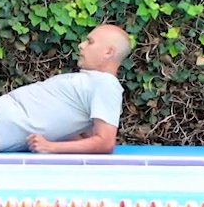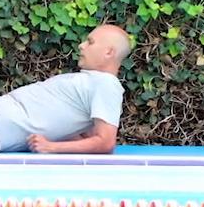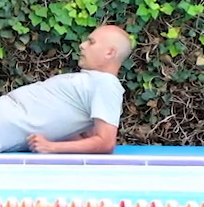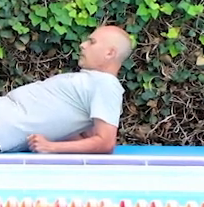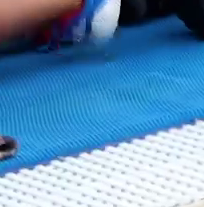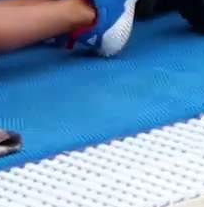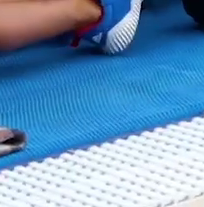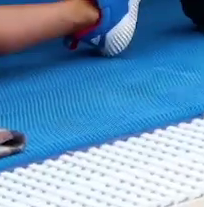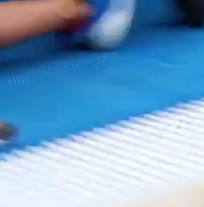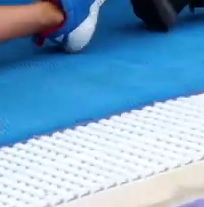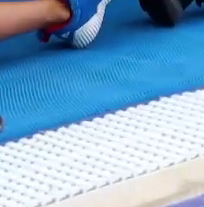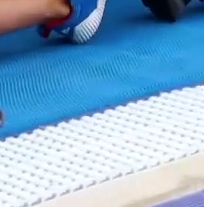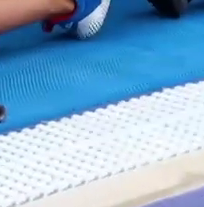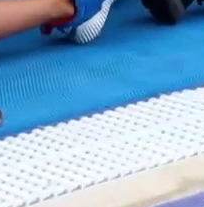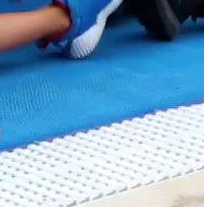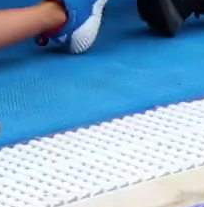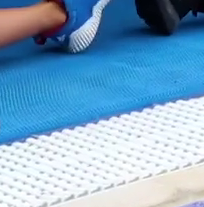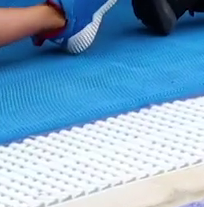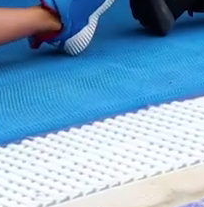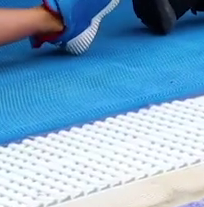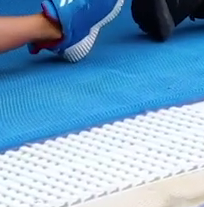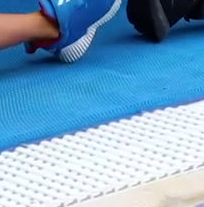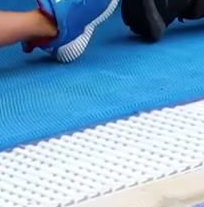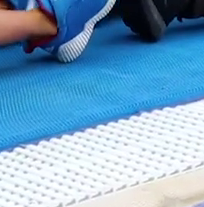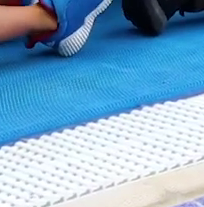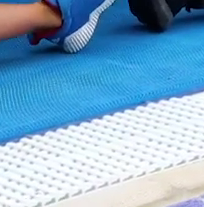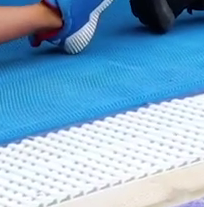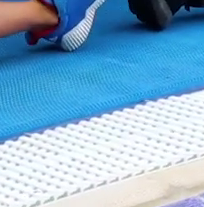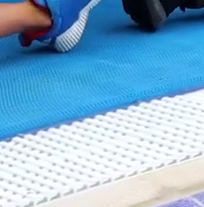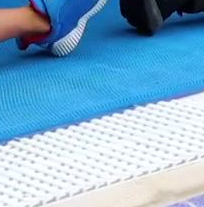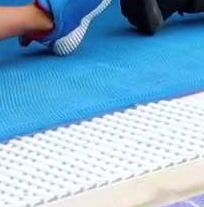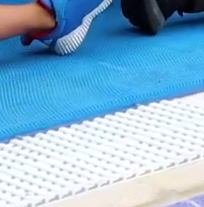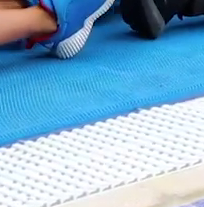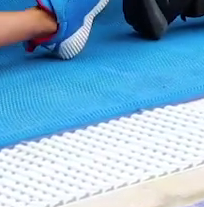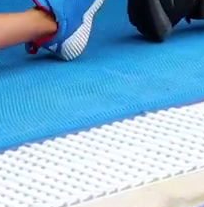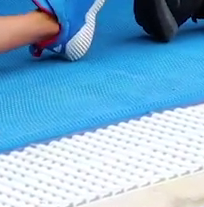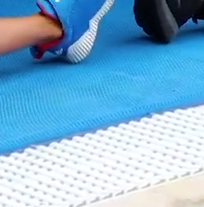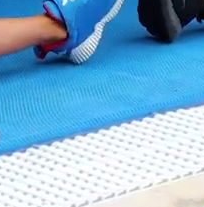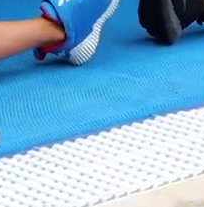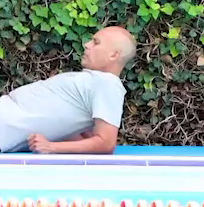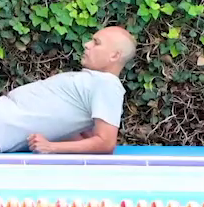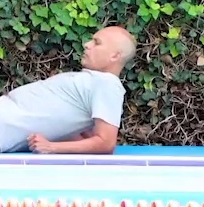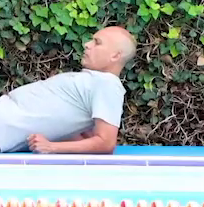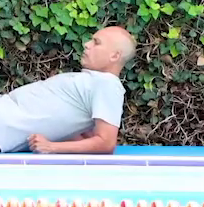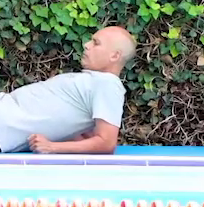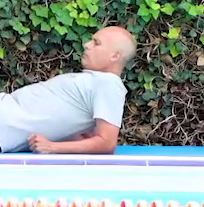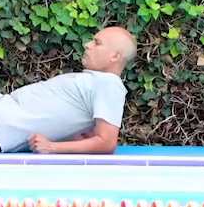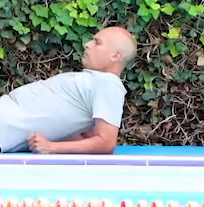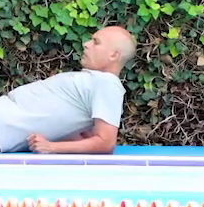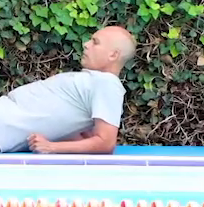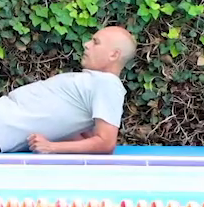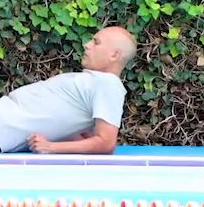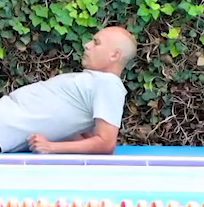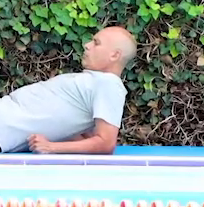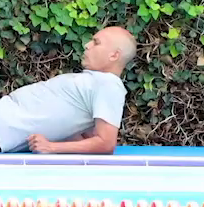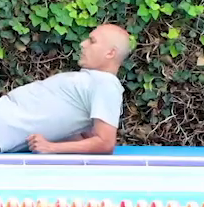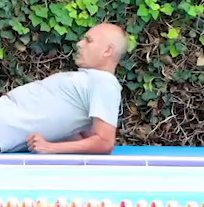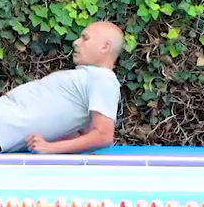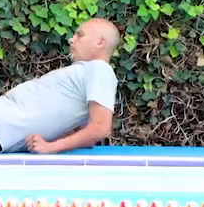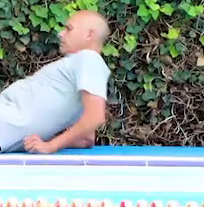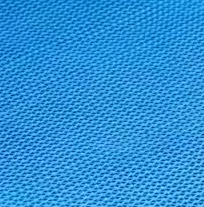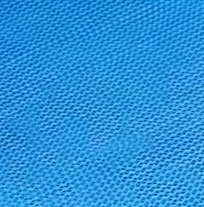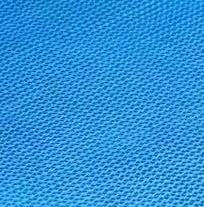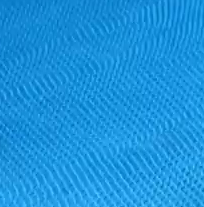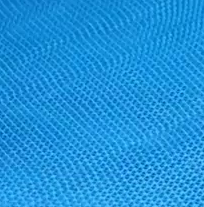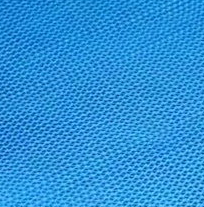Ahora la otra pierna. Una, dos, muy bien. Estírala muy bien. Aprieta el estómago. Perfecto. Muy